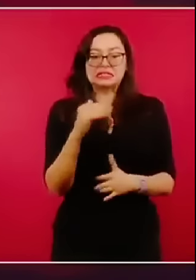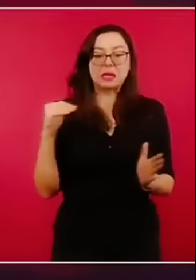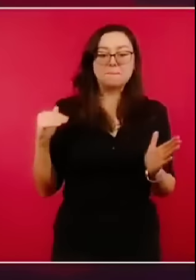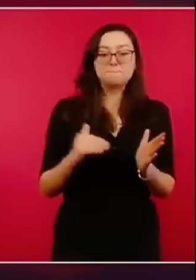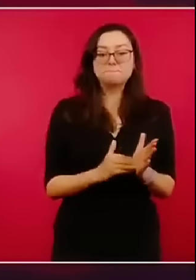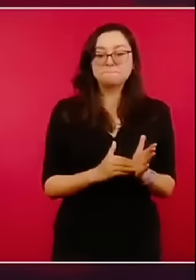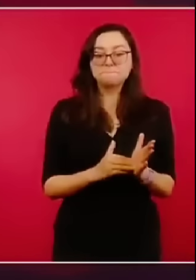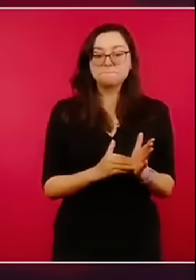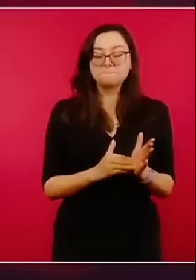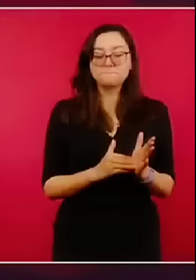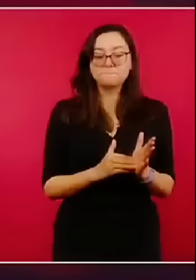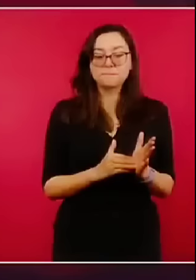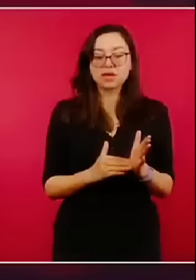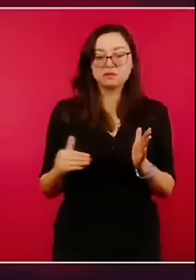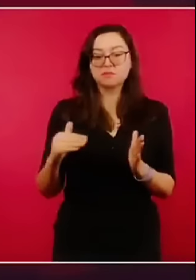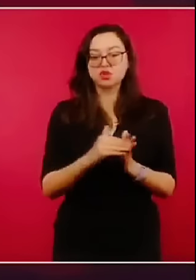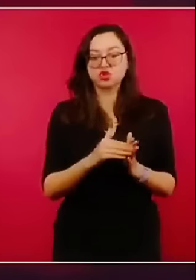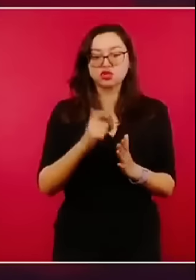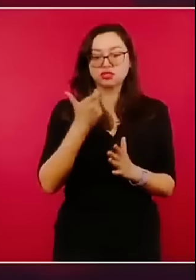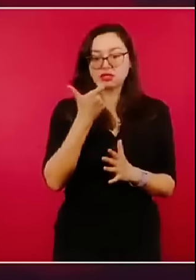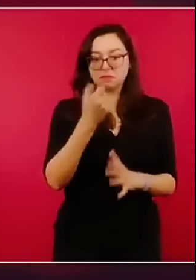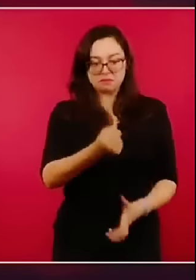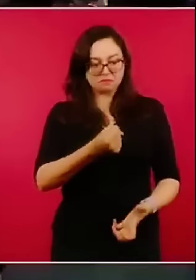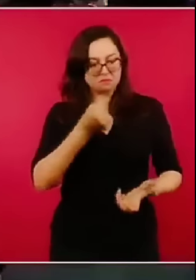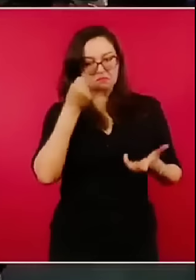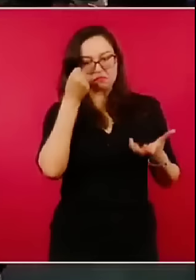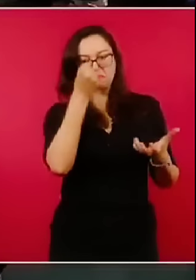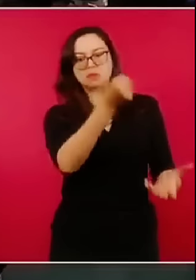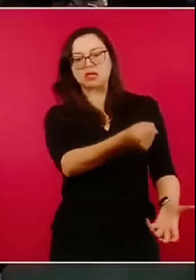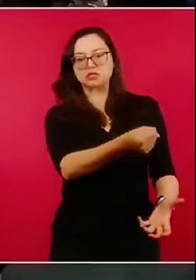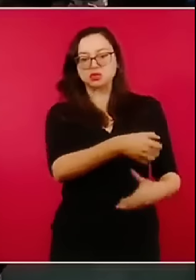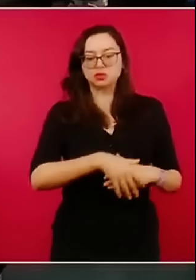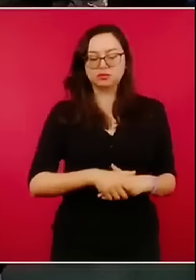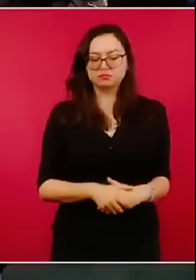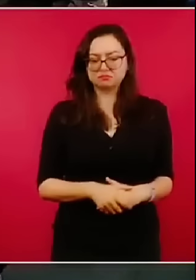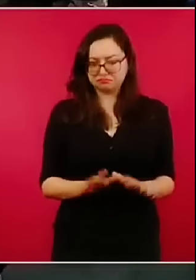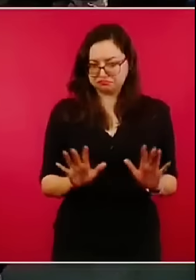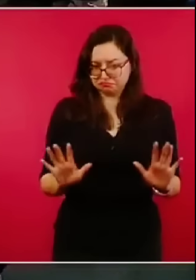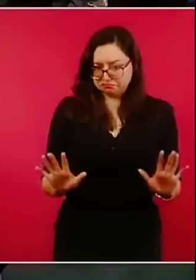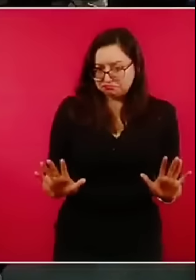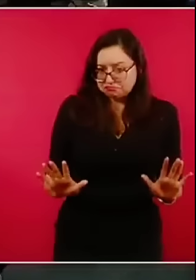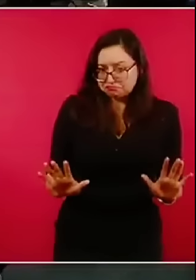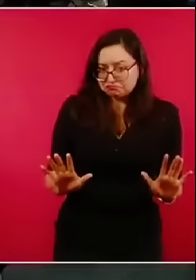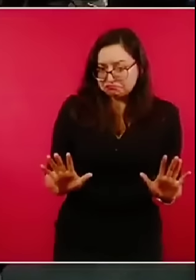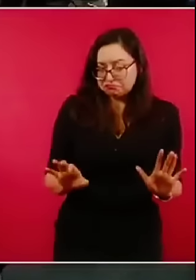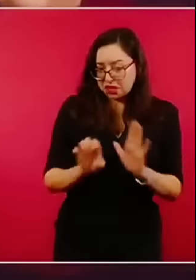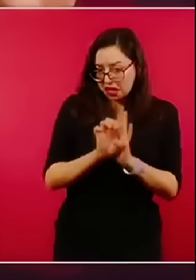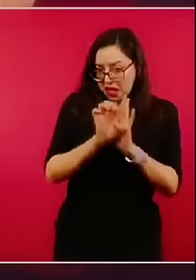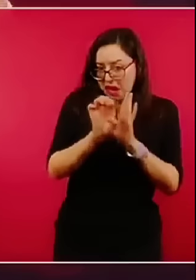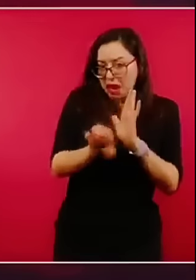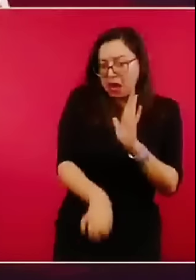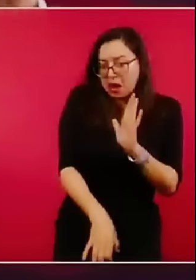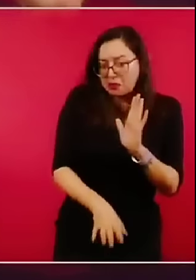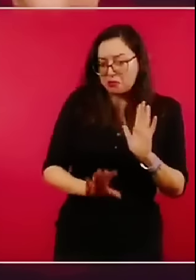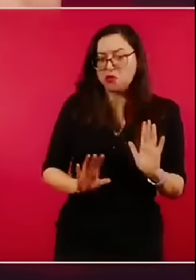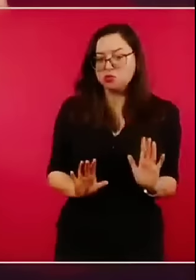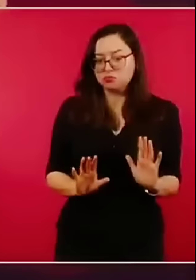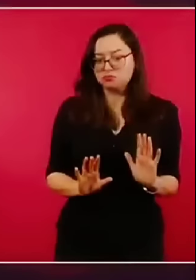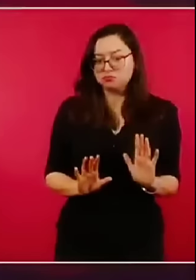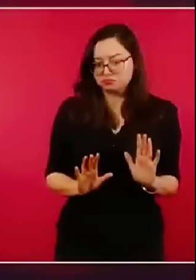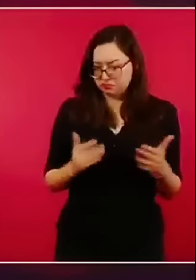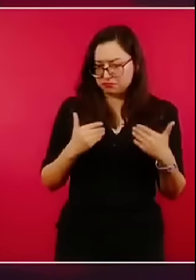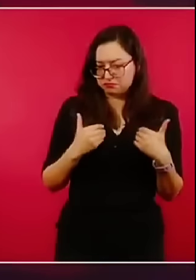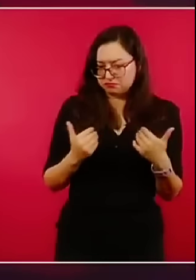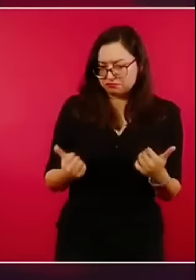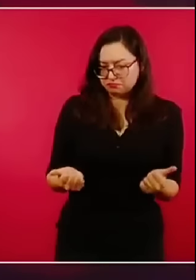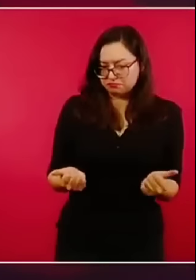millones de pesos. Nada más para entendernos.